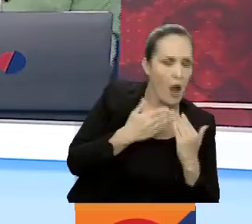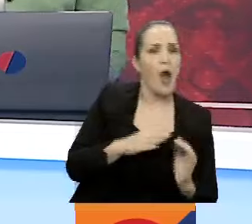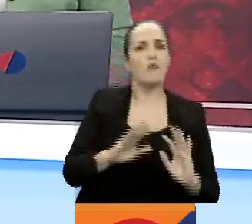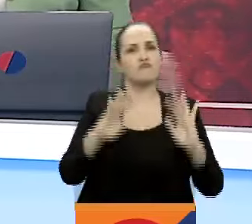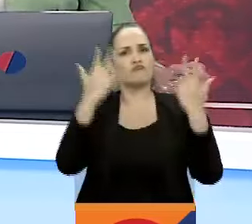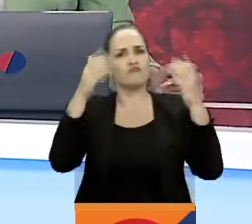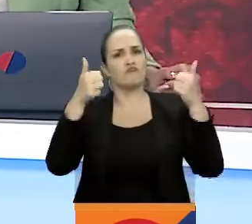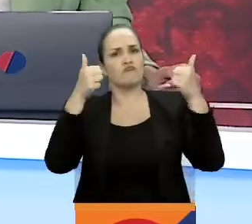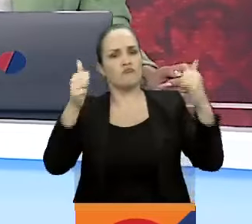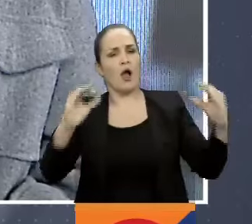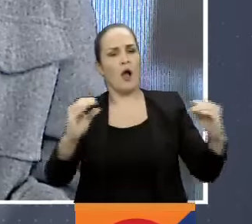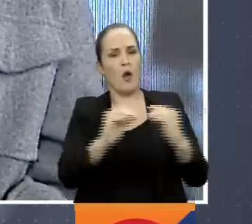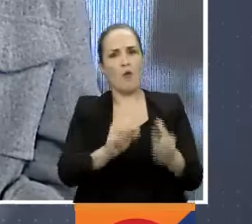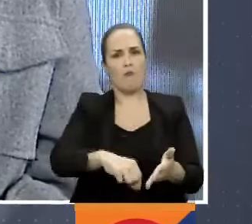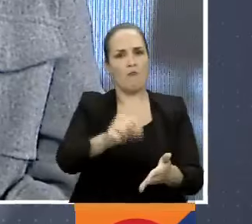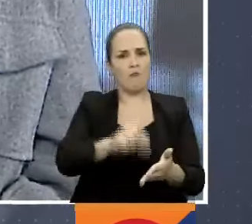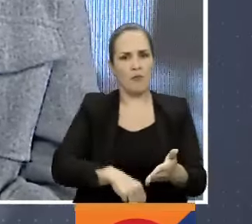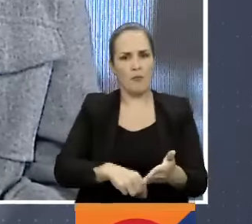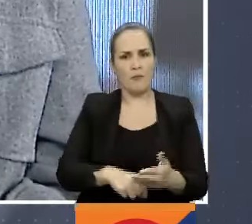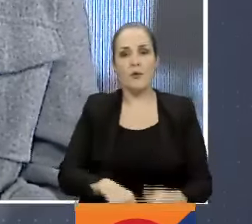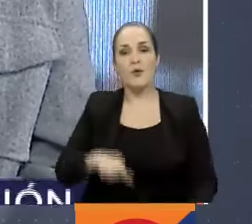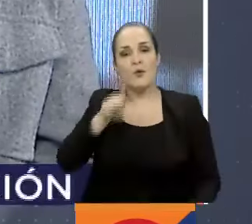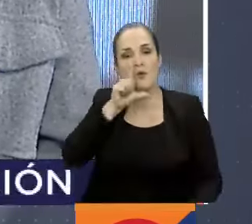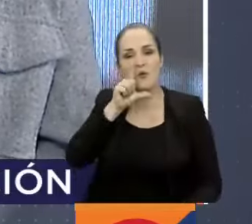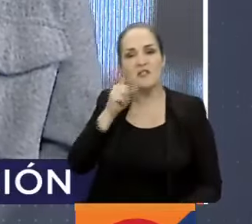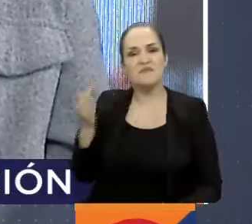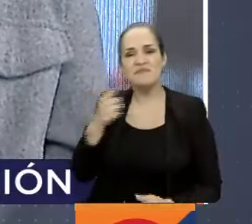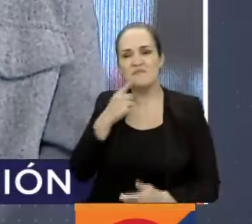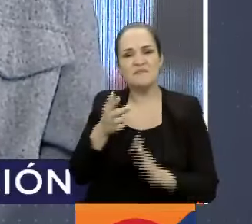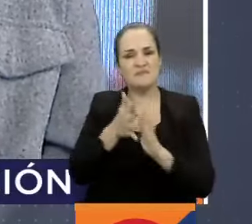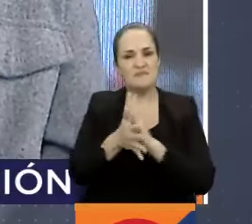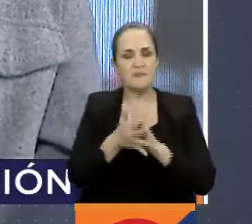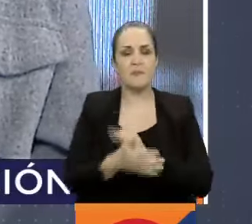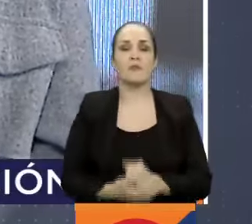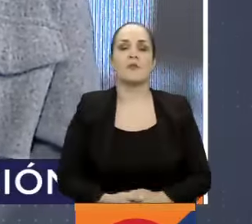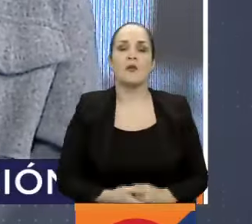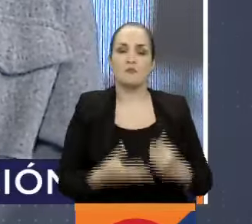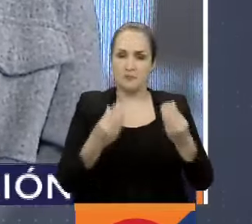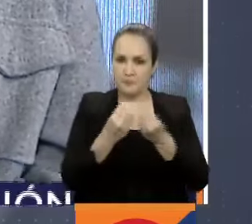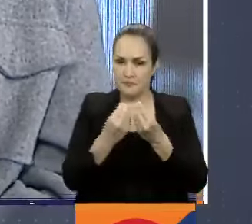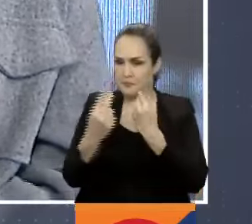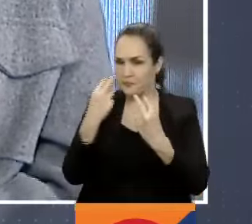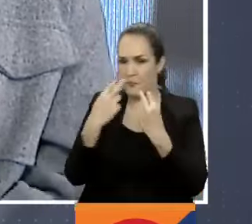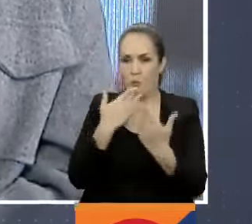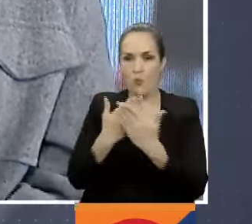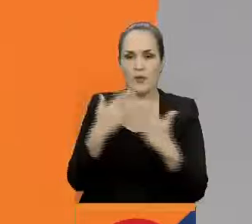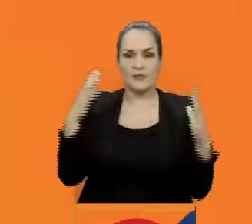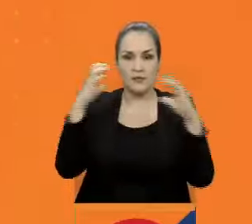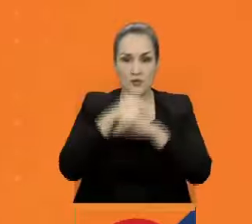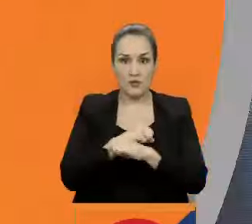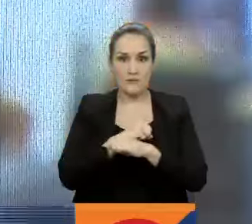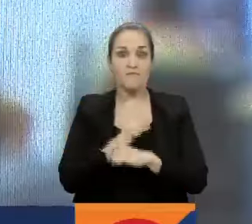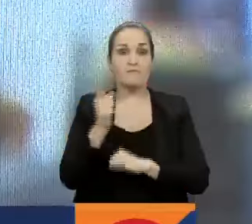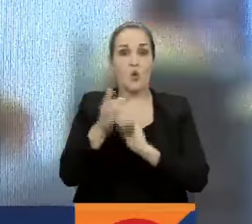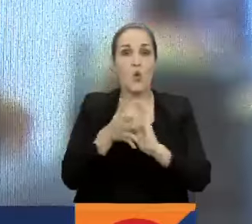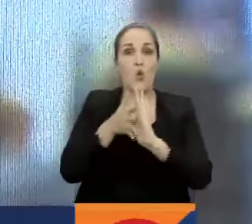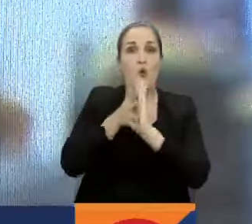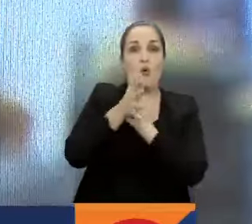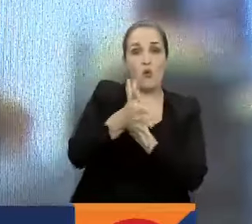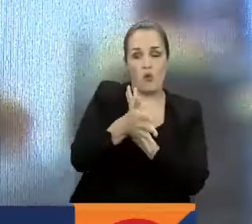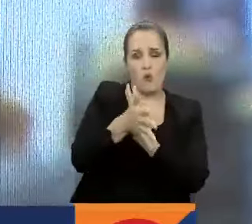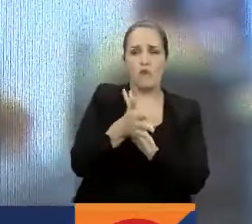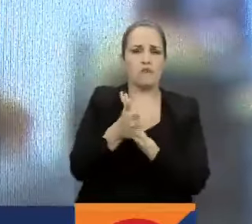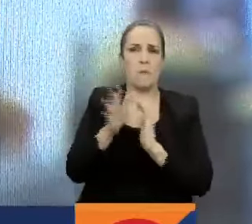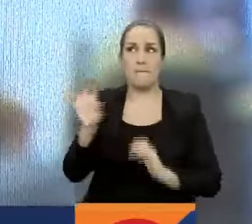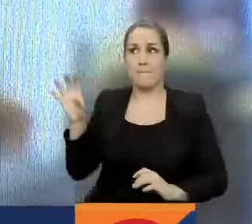acordado. Luisa Barberi, buenas noches, ¿qué dijeron exactamente? Compañeras televidentes, muy buenas noches. Por medio de un comunicado conjunto, los